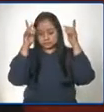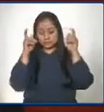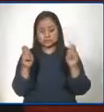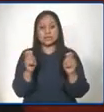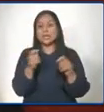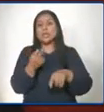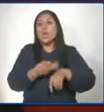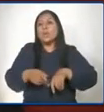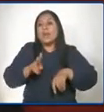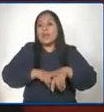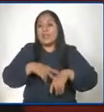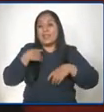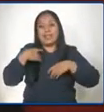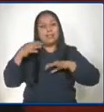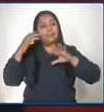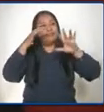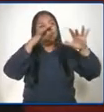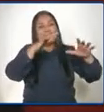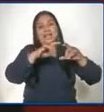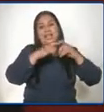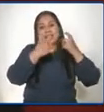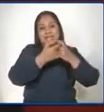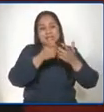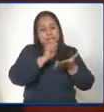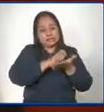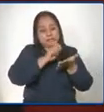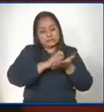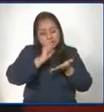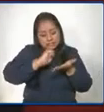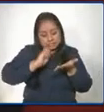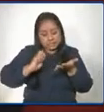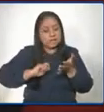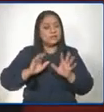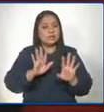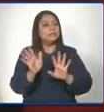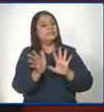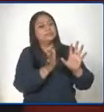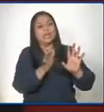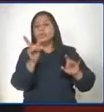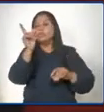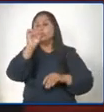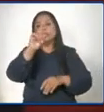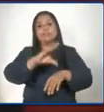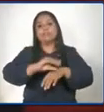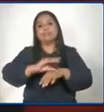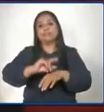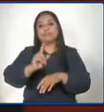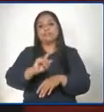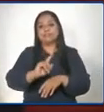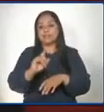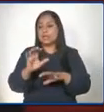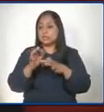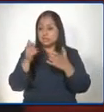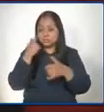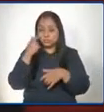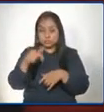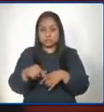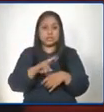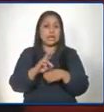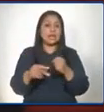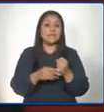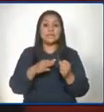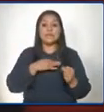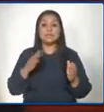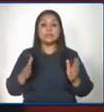nosotros contemplada. Sin embargo, la señora Vice-Ministra y el equipo han estado trabajando en un muestreo a través de